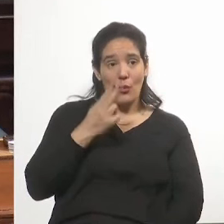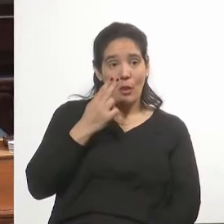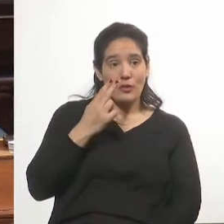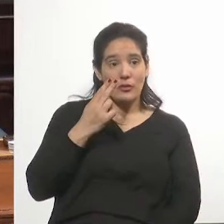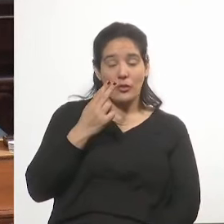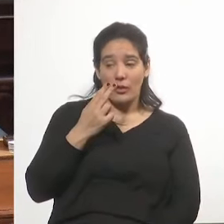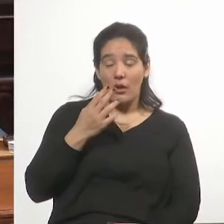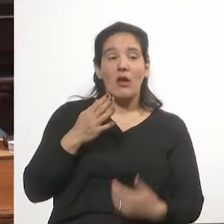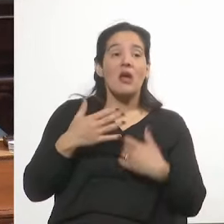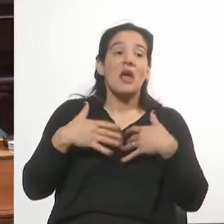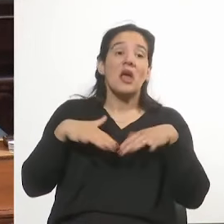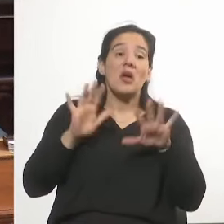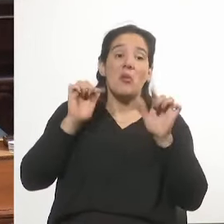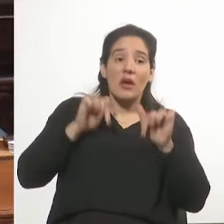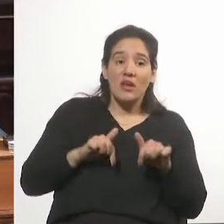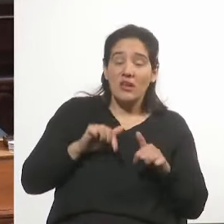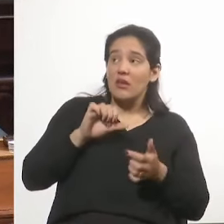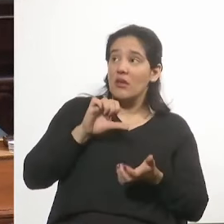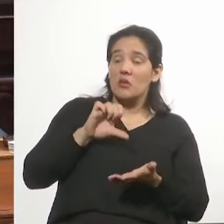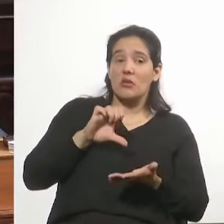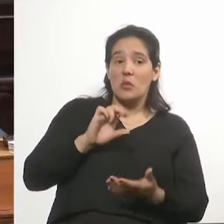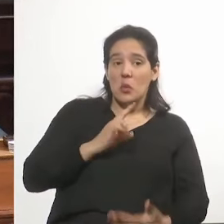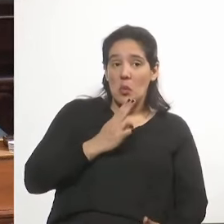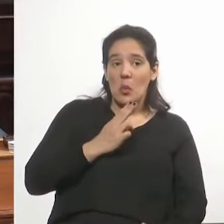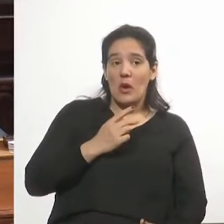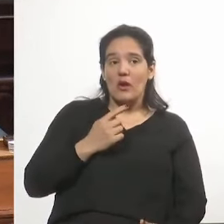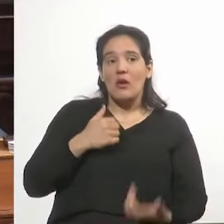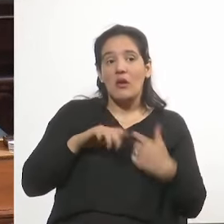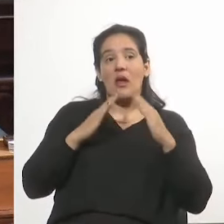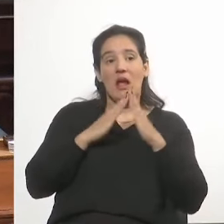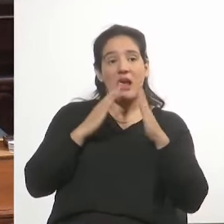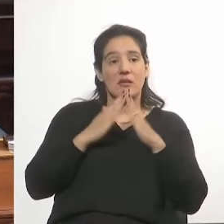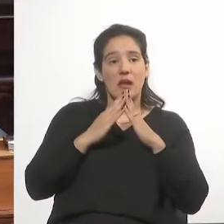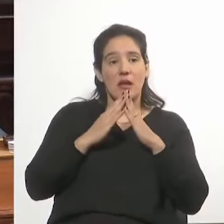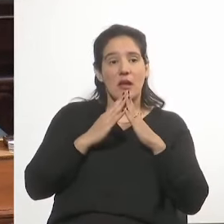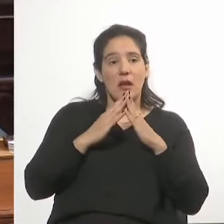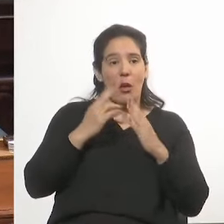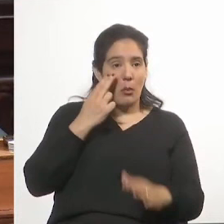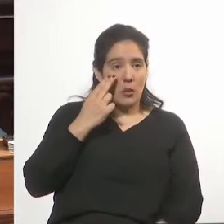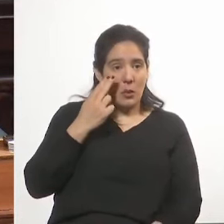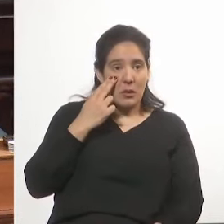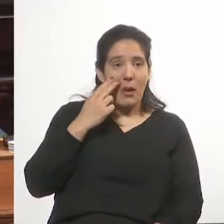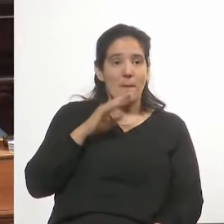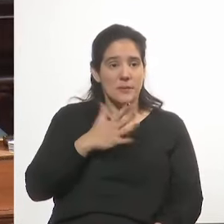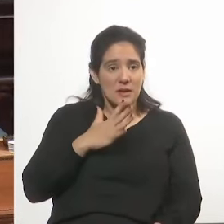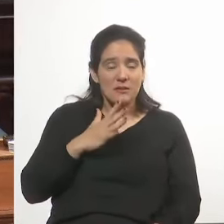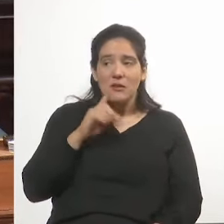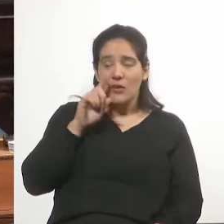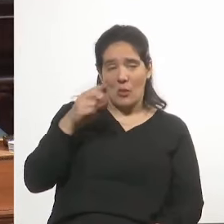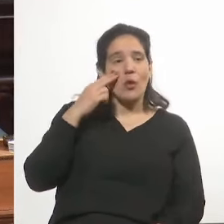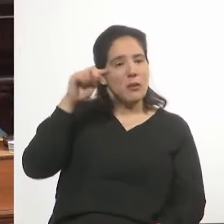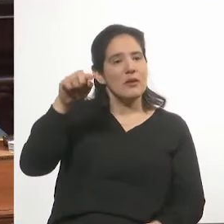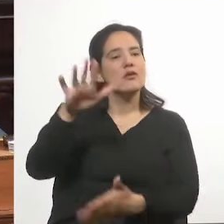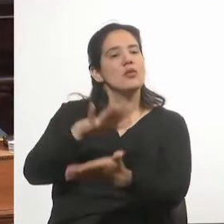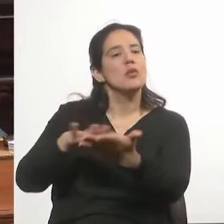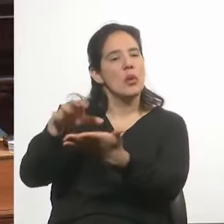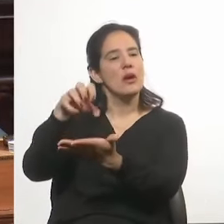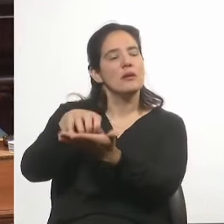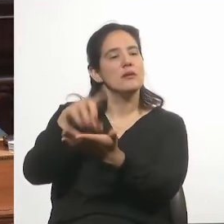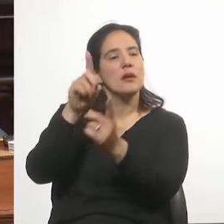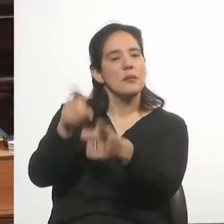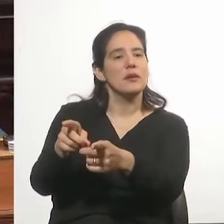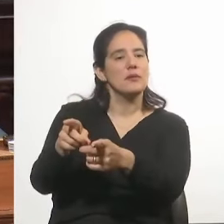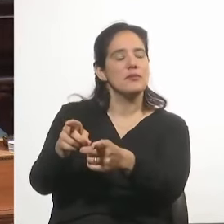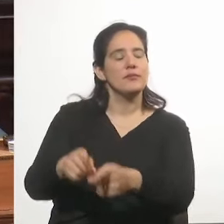en su patria, en su casa, tienen problemas tan grandes como los que están atendiendo en esas tierras lejanas.